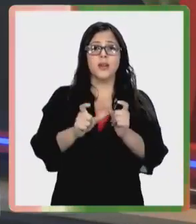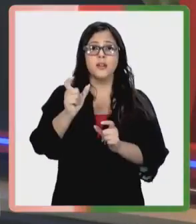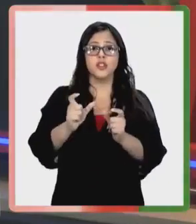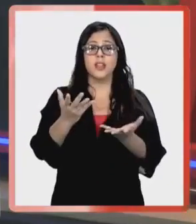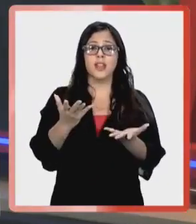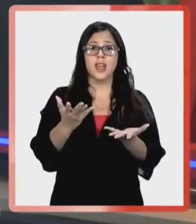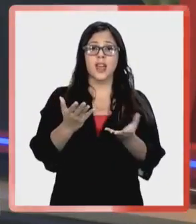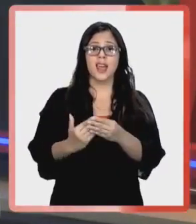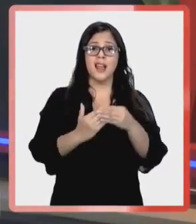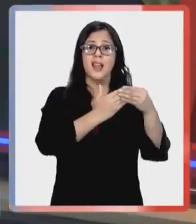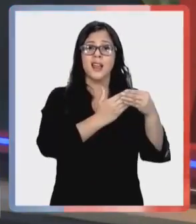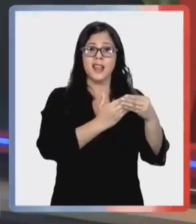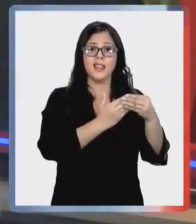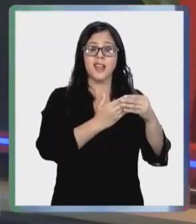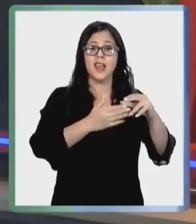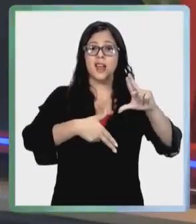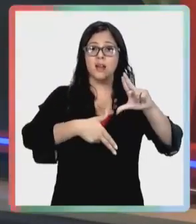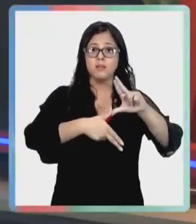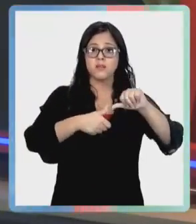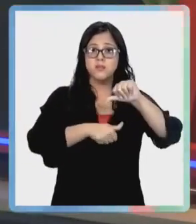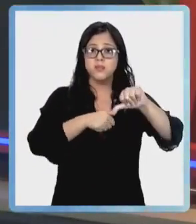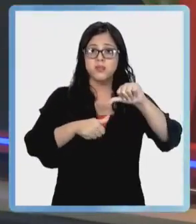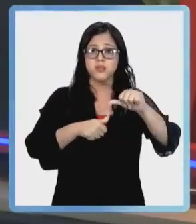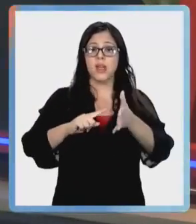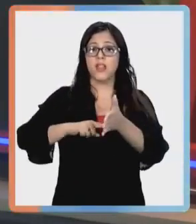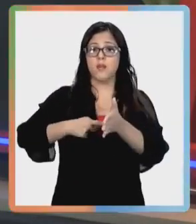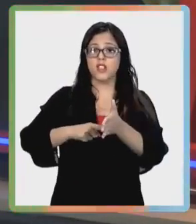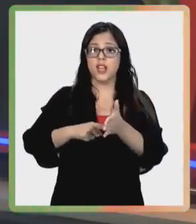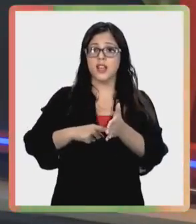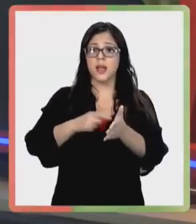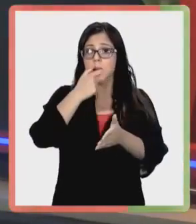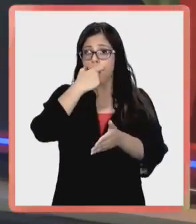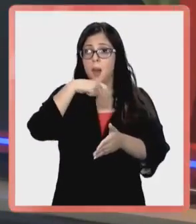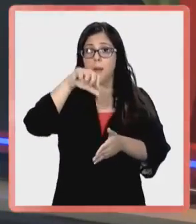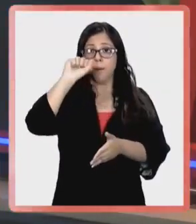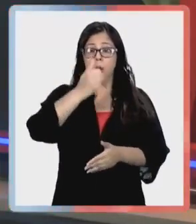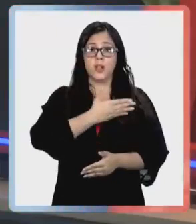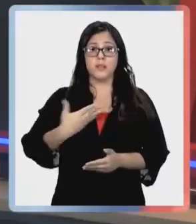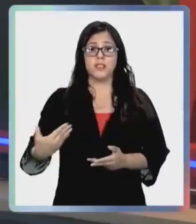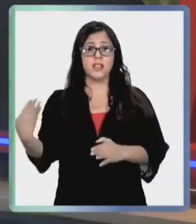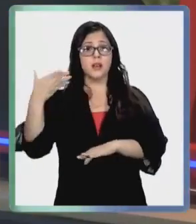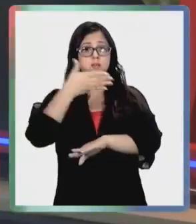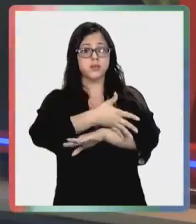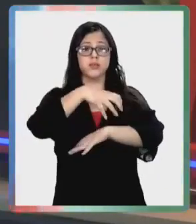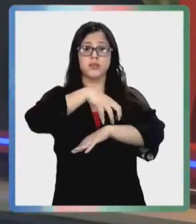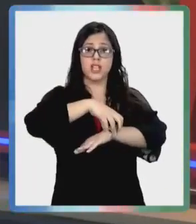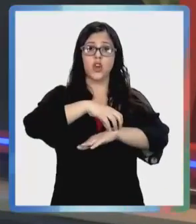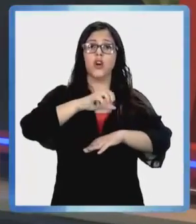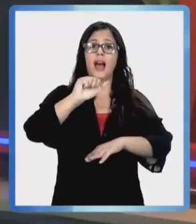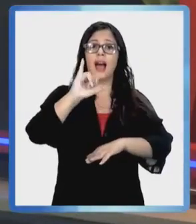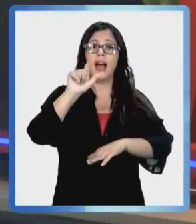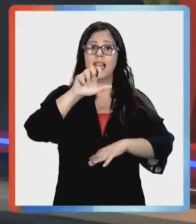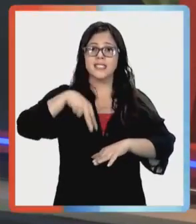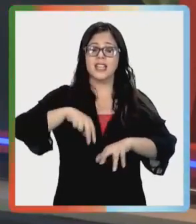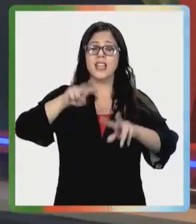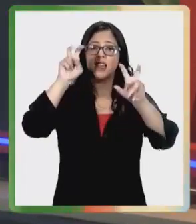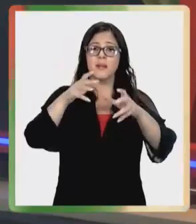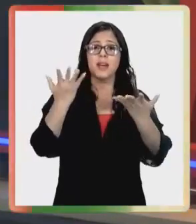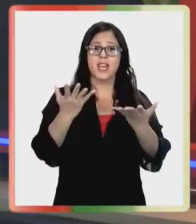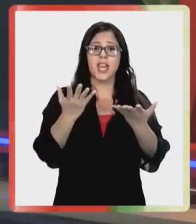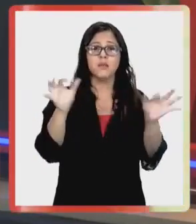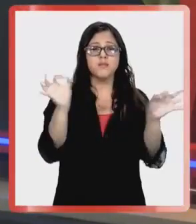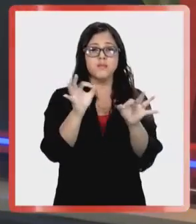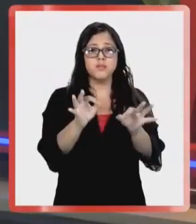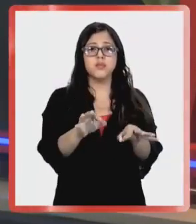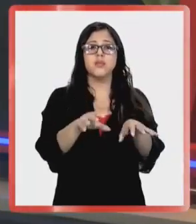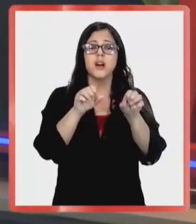Desde la reunión de los líderes de América Latina y el Caribe en Buenos Aires, el presidente Gabriel Boric viajó a la región de Aysén para realizar una serie de anuncios en